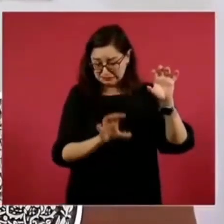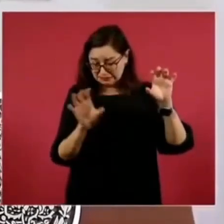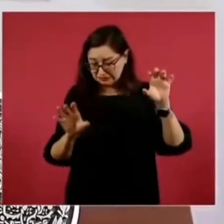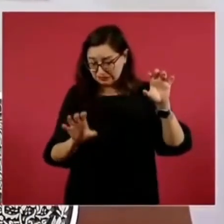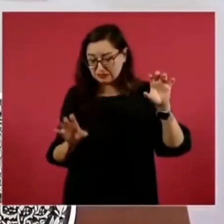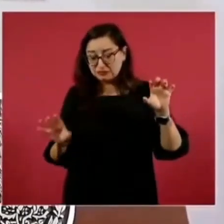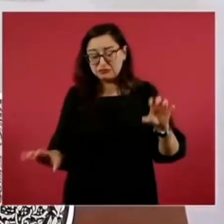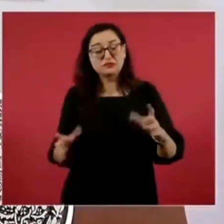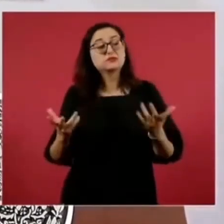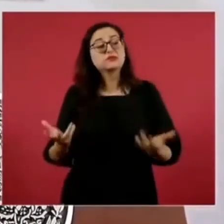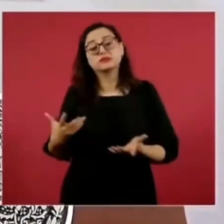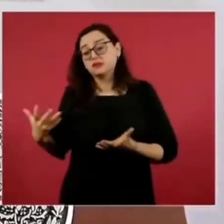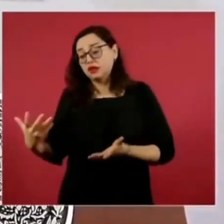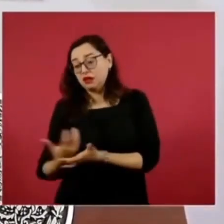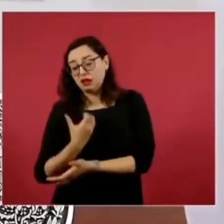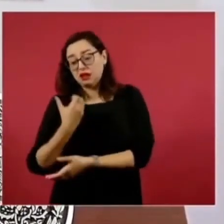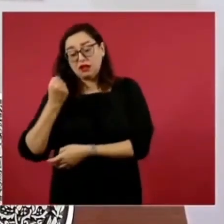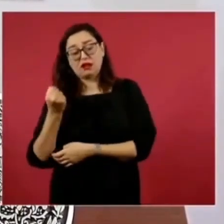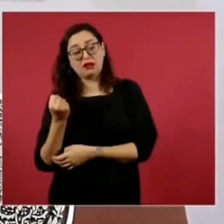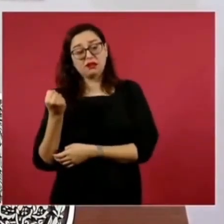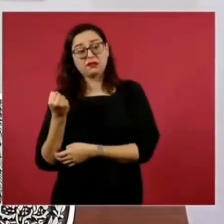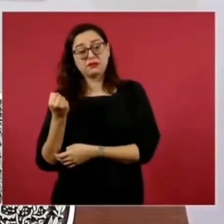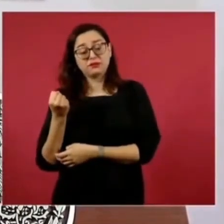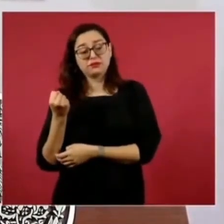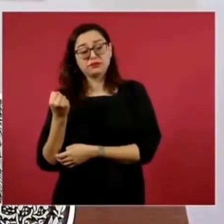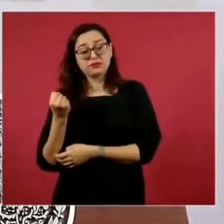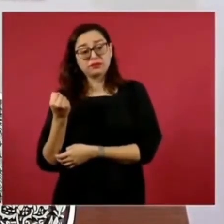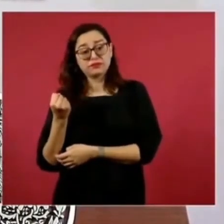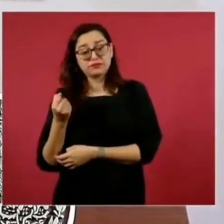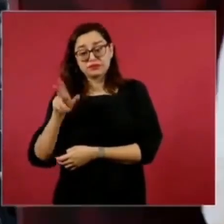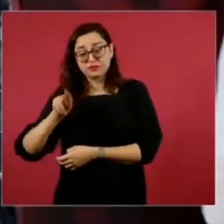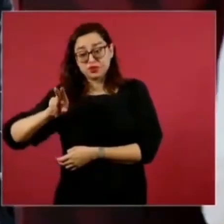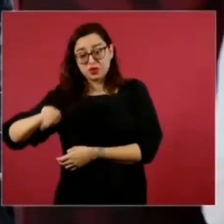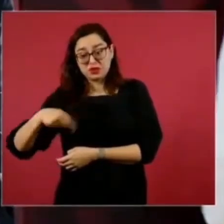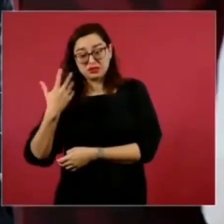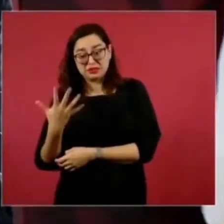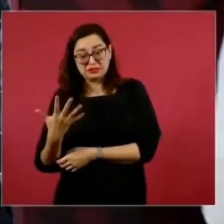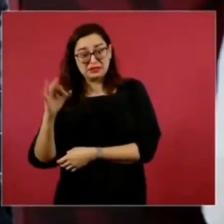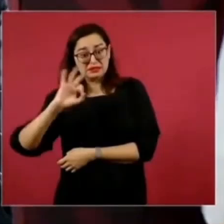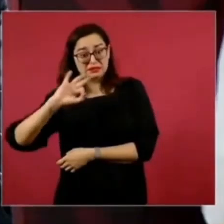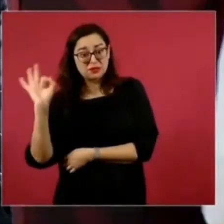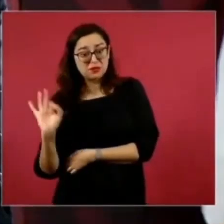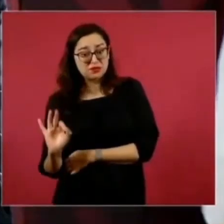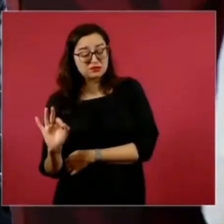transformación gana el 85 por ciento.